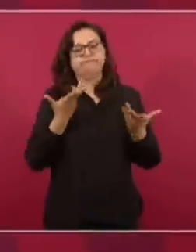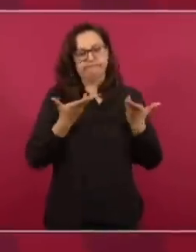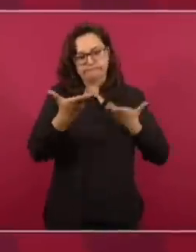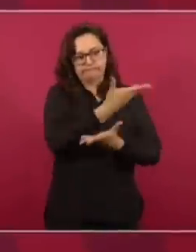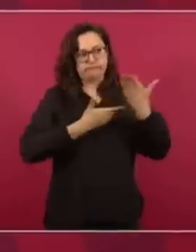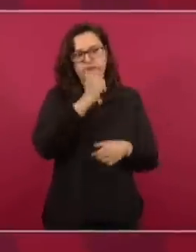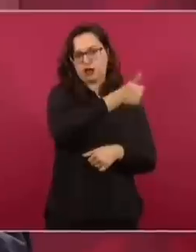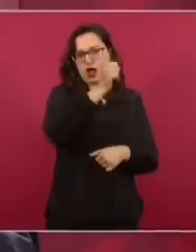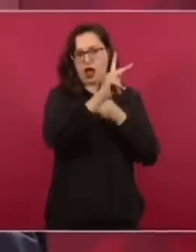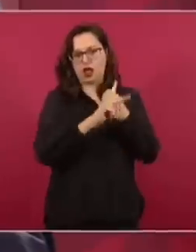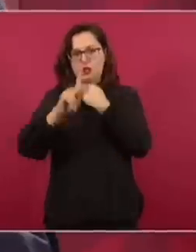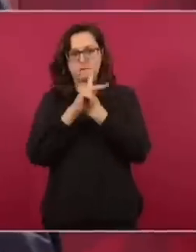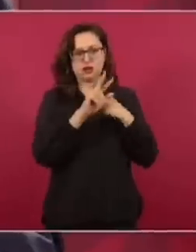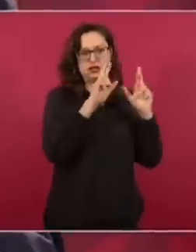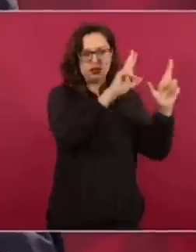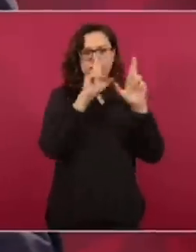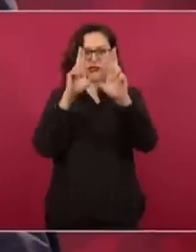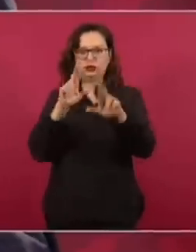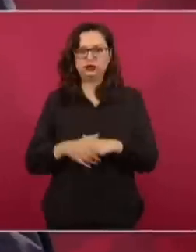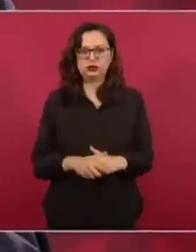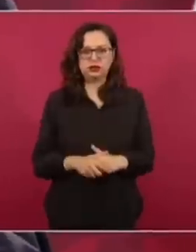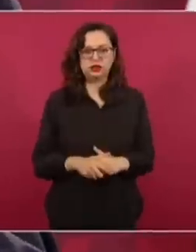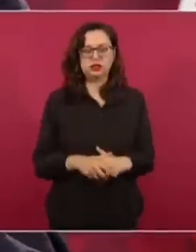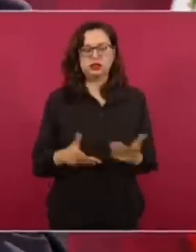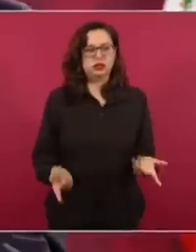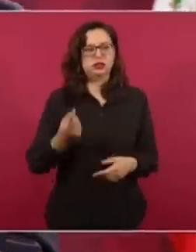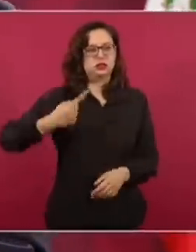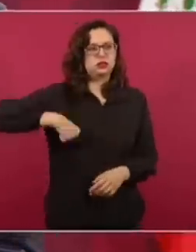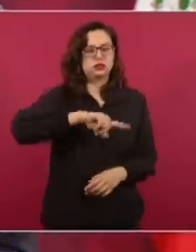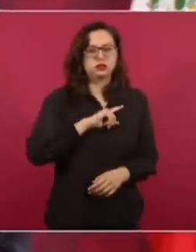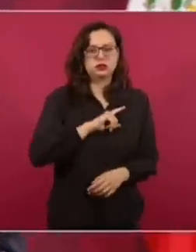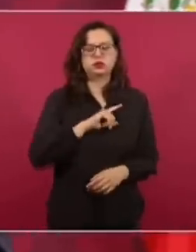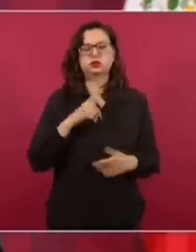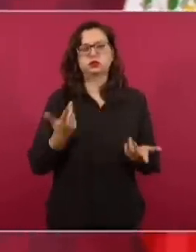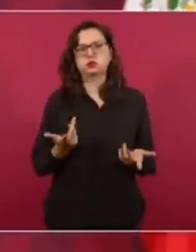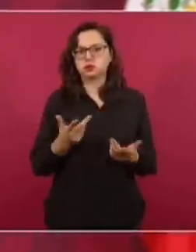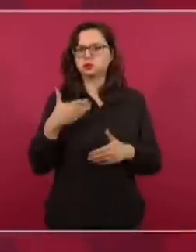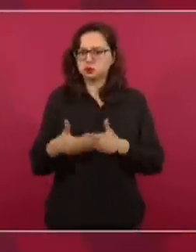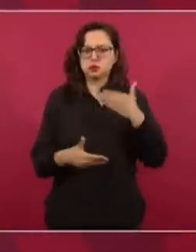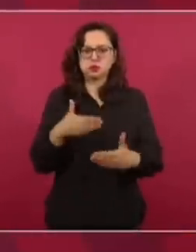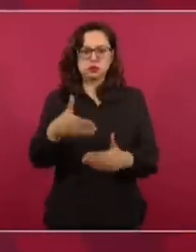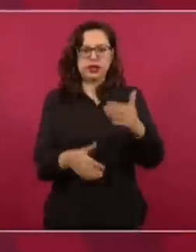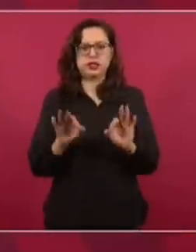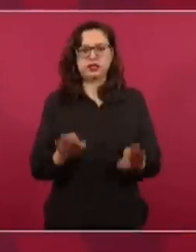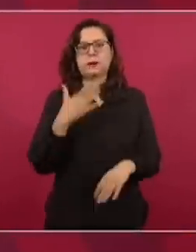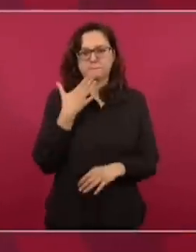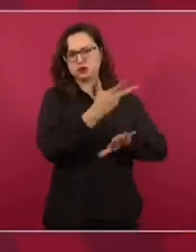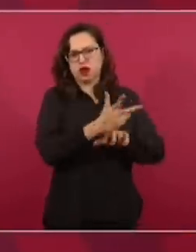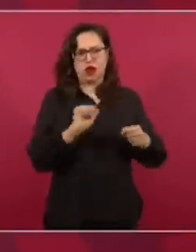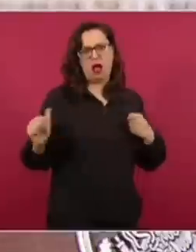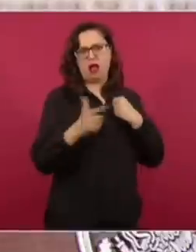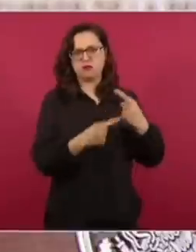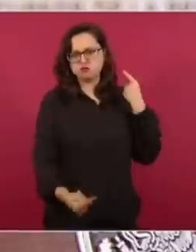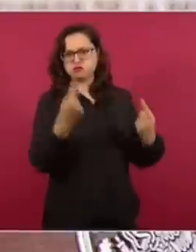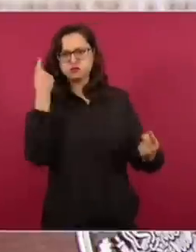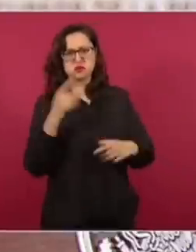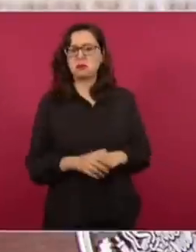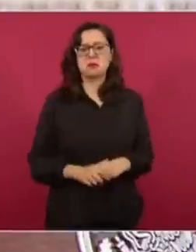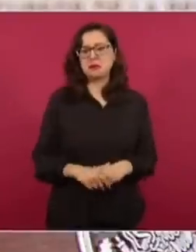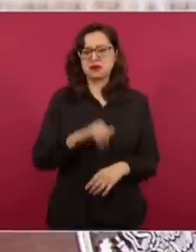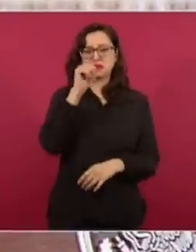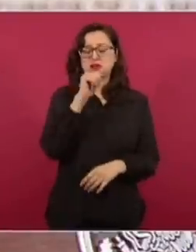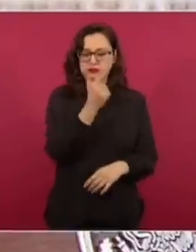respeto a nuestras soberanías, algo que hemos logrado. No hemos tenido de parte del gobierno de Estados Unidos ningún reclamo por ejercer